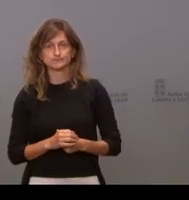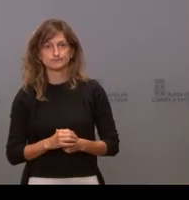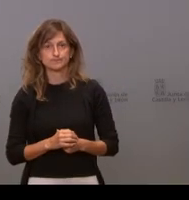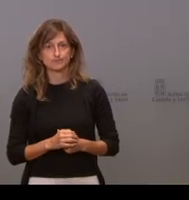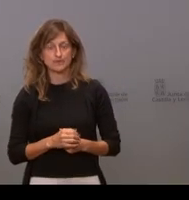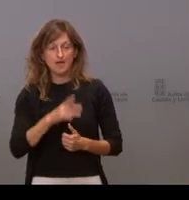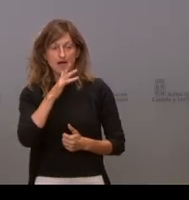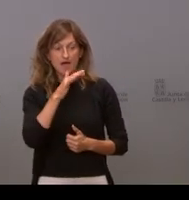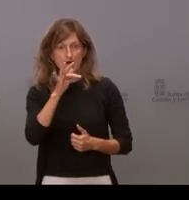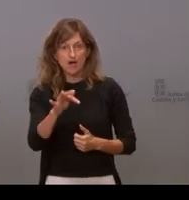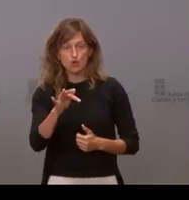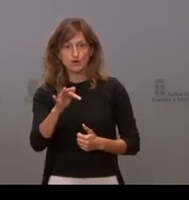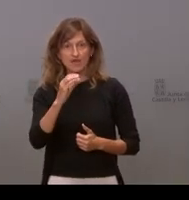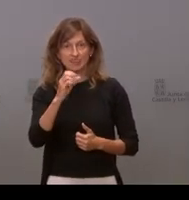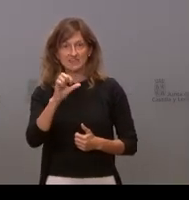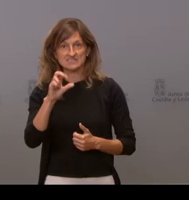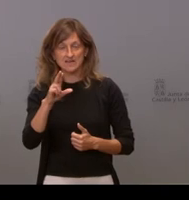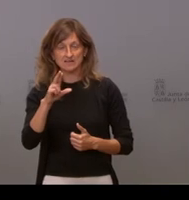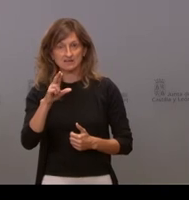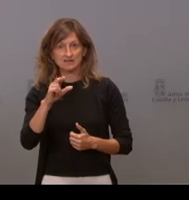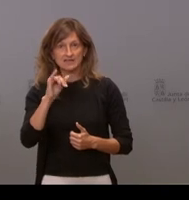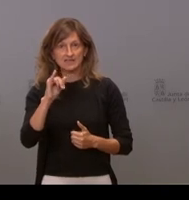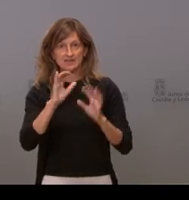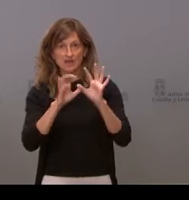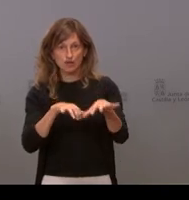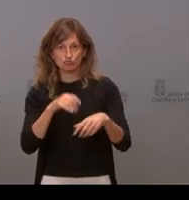interviene en este momento César Fernández de León